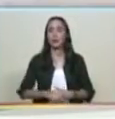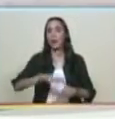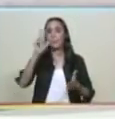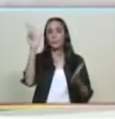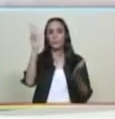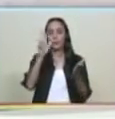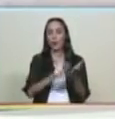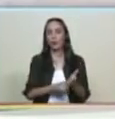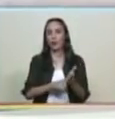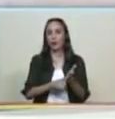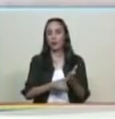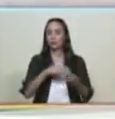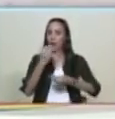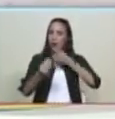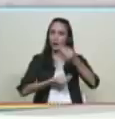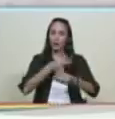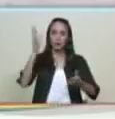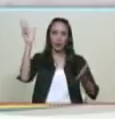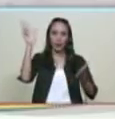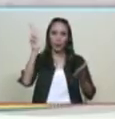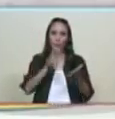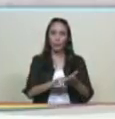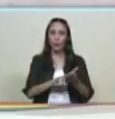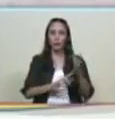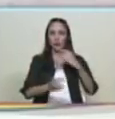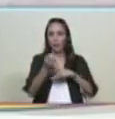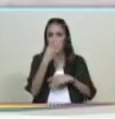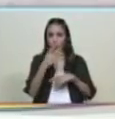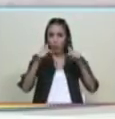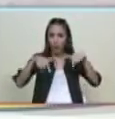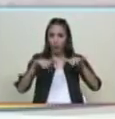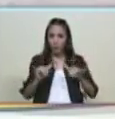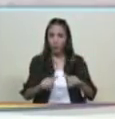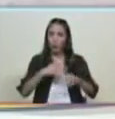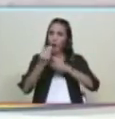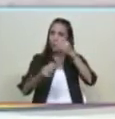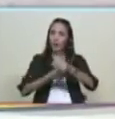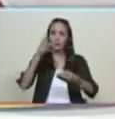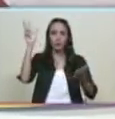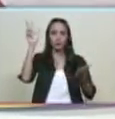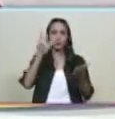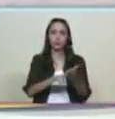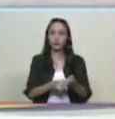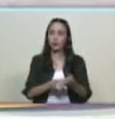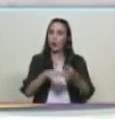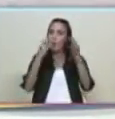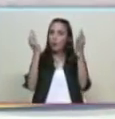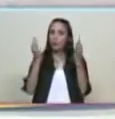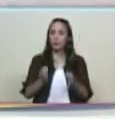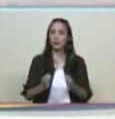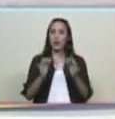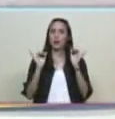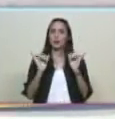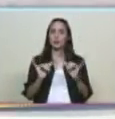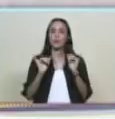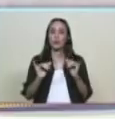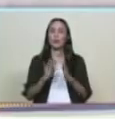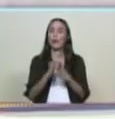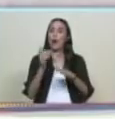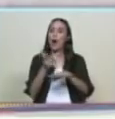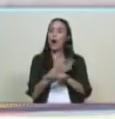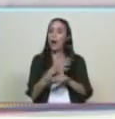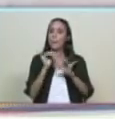cúmplase digo yo desde acá desde el palacio presidencial de Miraflores cúmplase plenamente así debe ser un gobierno que